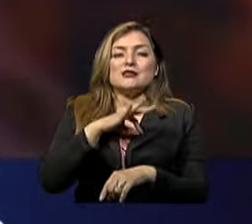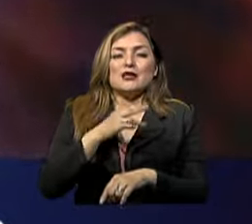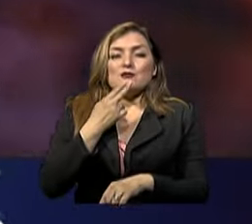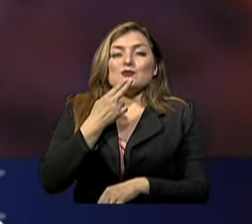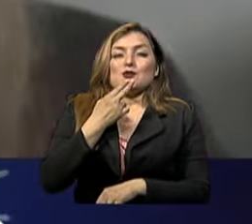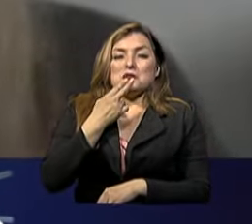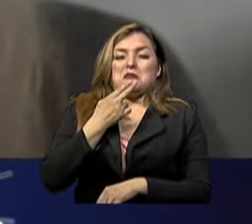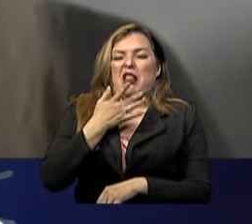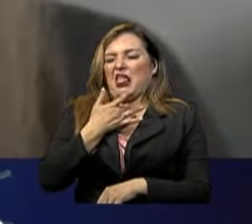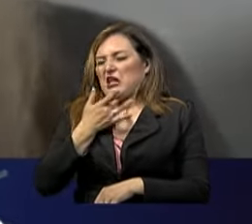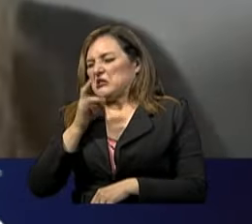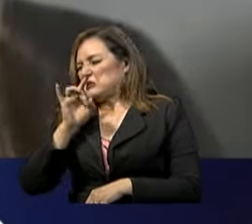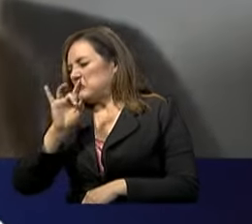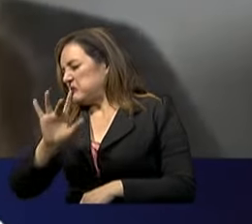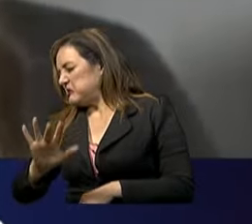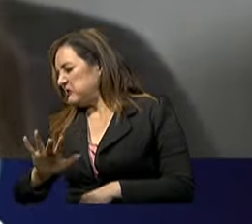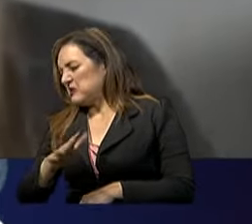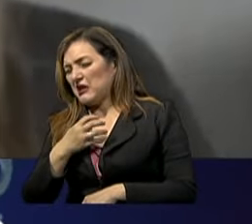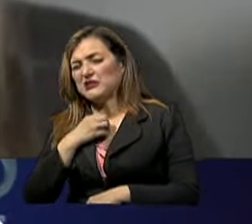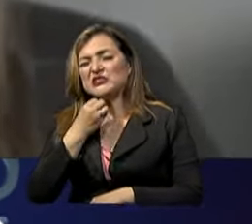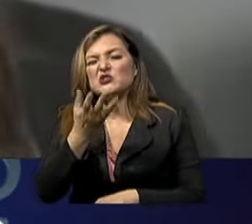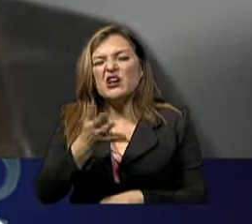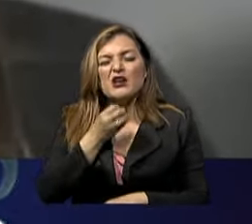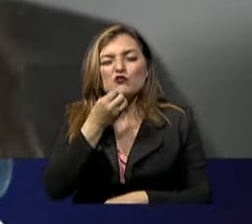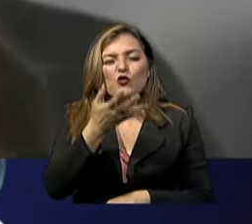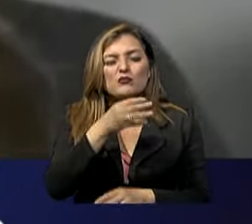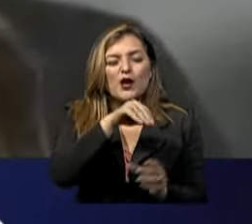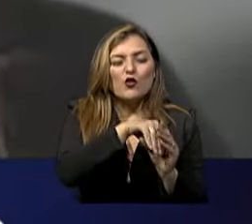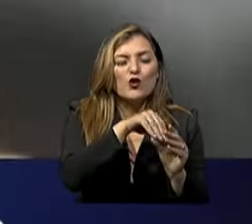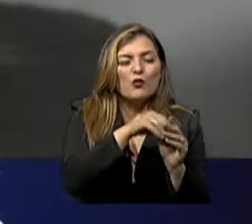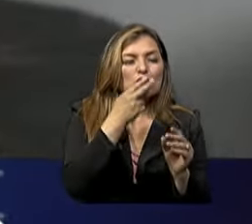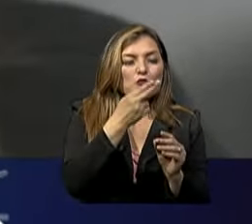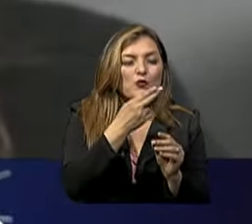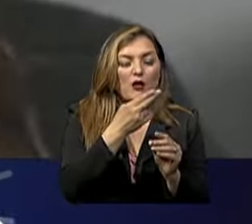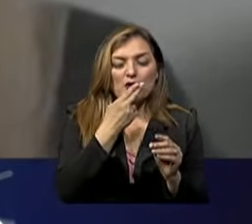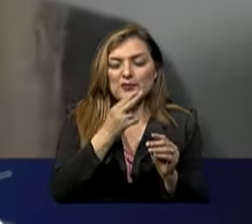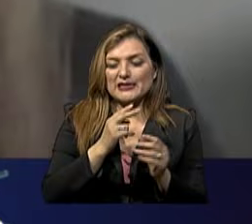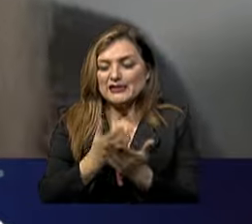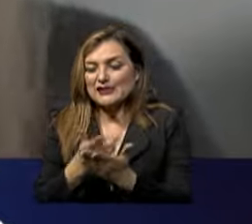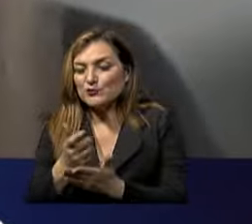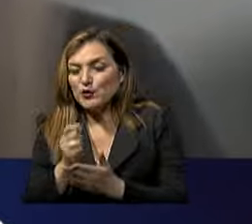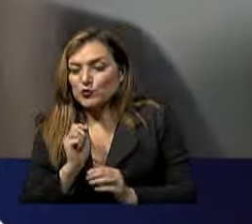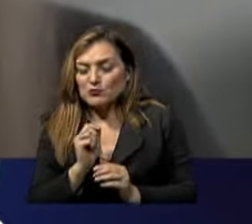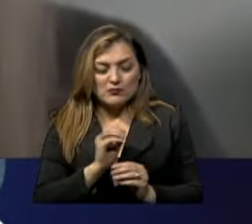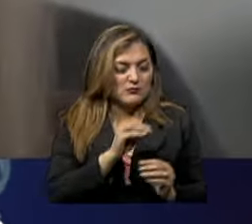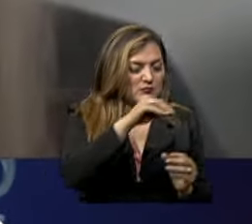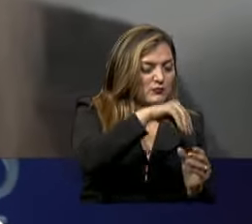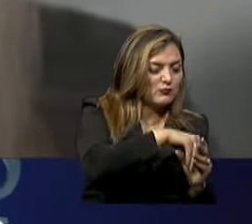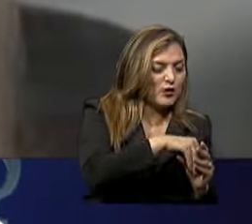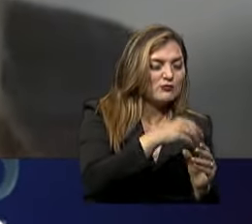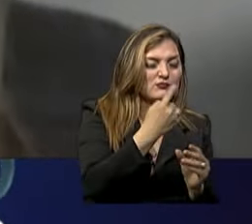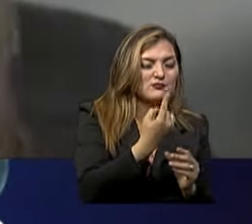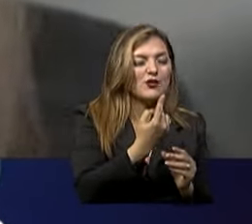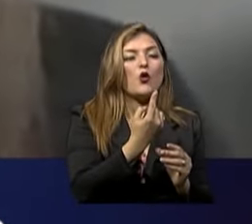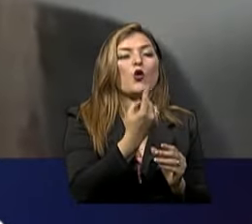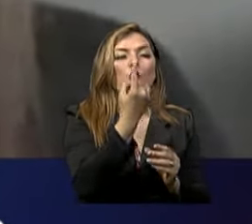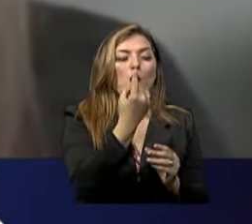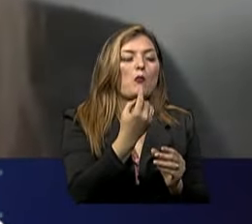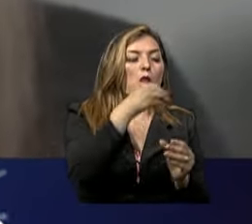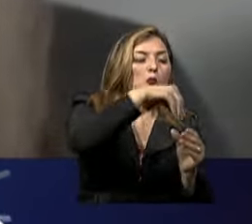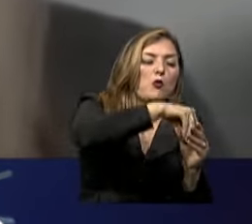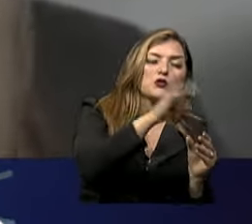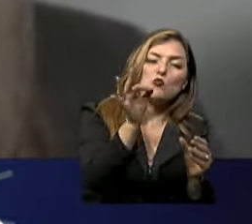empiecen a coger asco Y empezar a ahorrar por cada tabaco, por ejemplo Hacerte un cepito de cada tabaco me costó tanto, voy a poner ahí